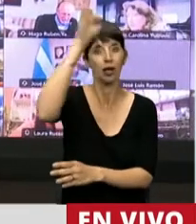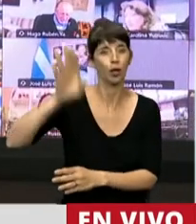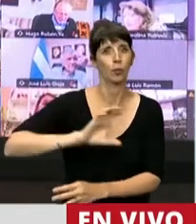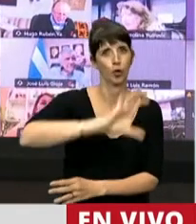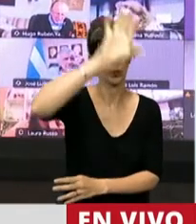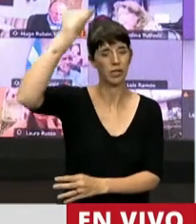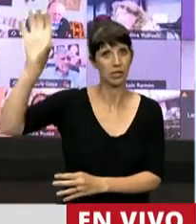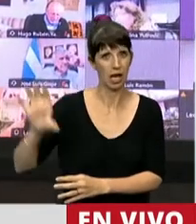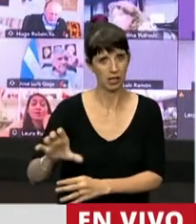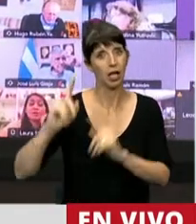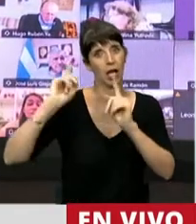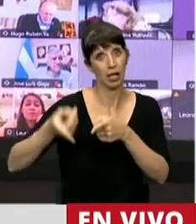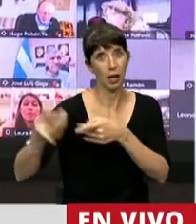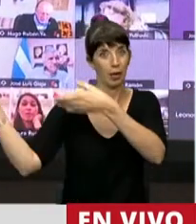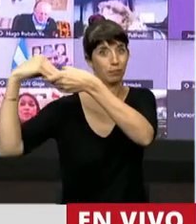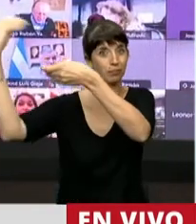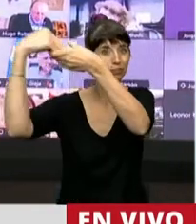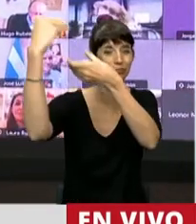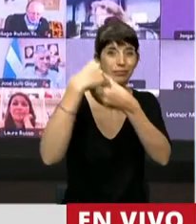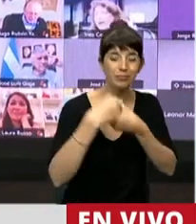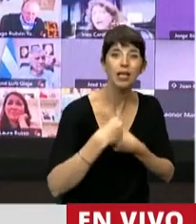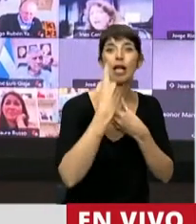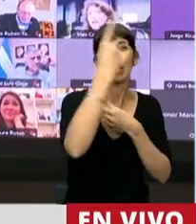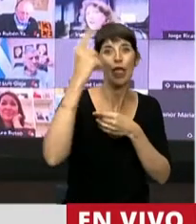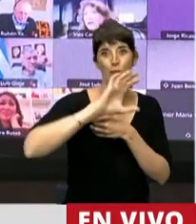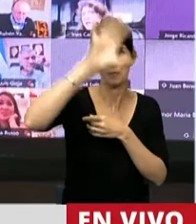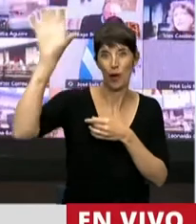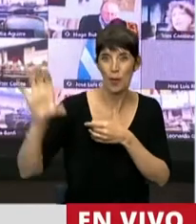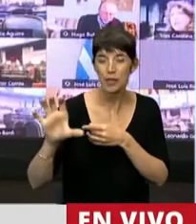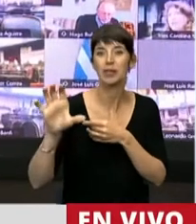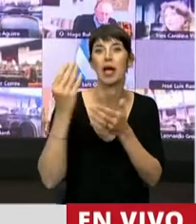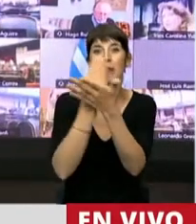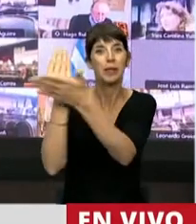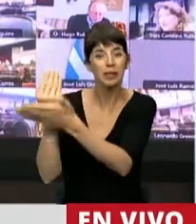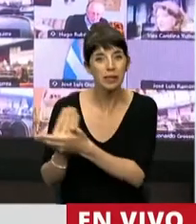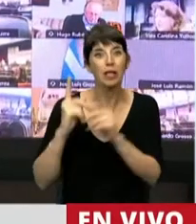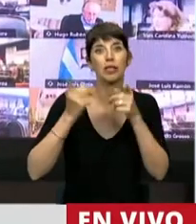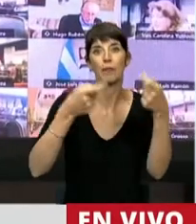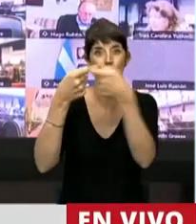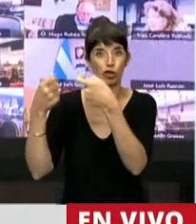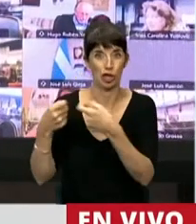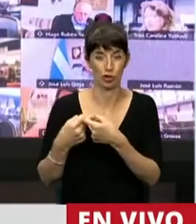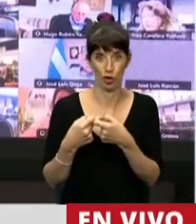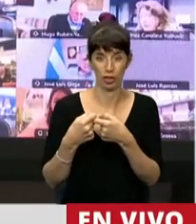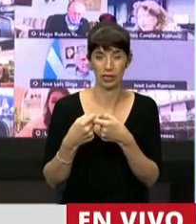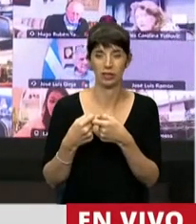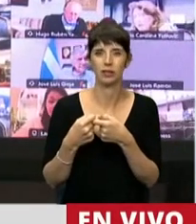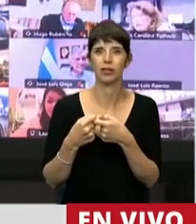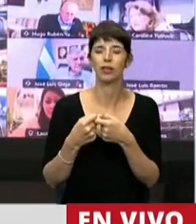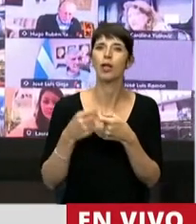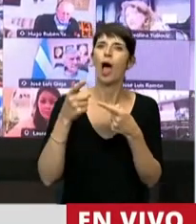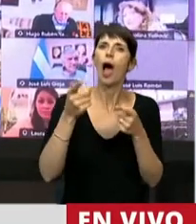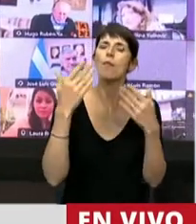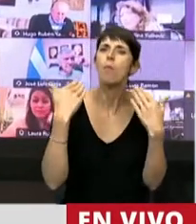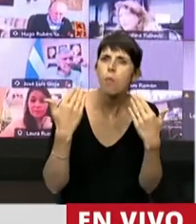participación de los funcionarios locales, nacionales y las organizaciones de la sociedad civil, se analicen las